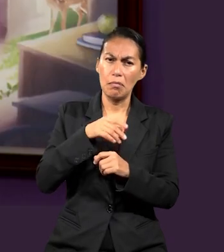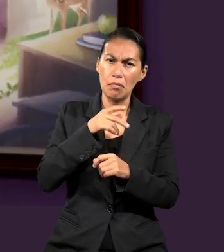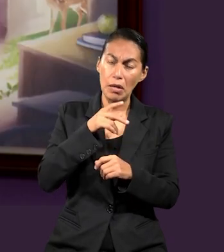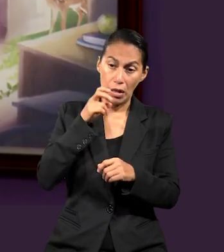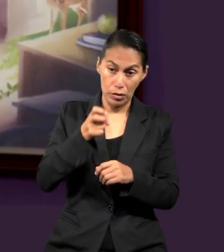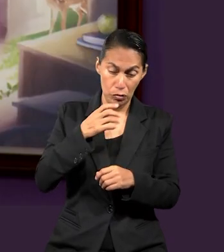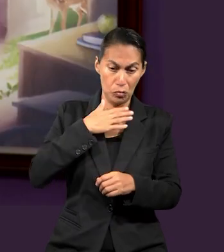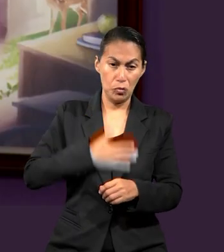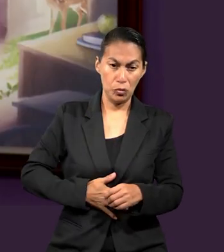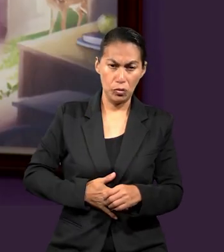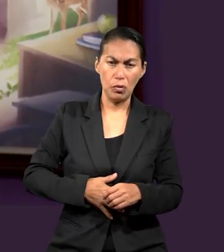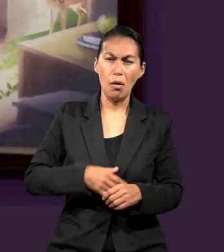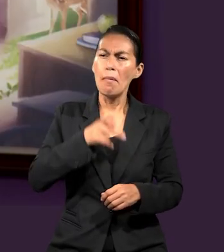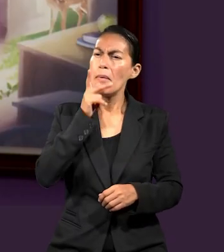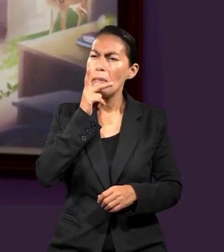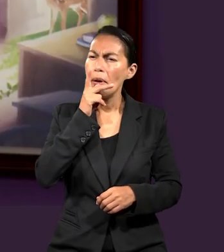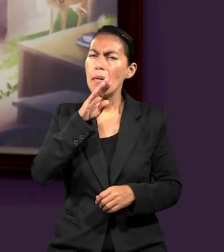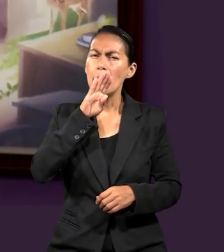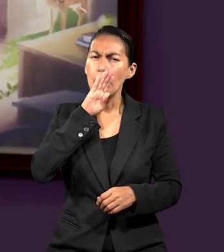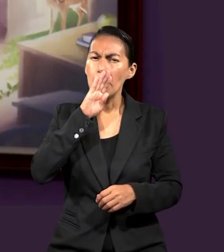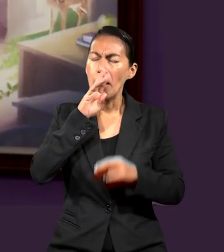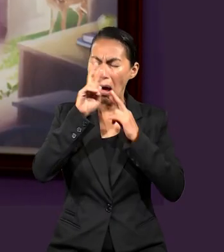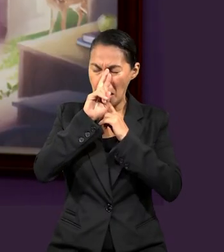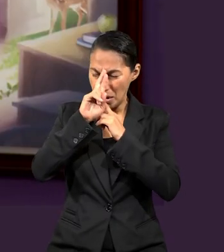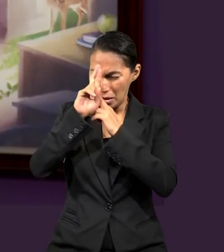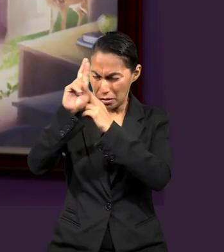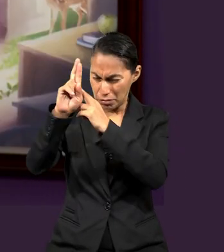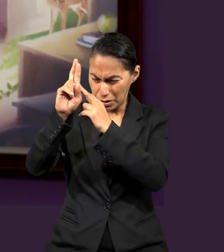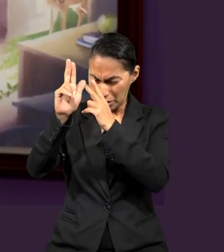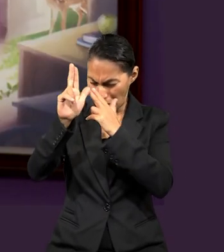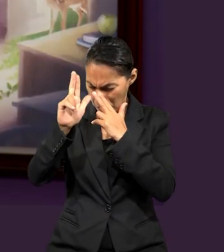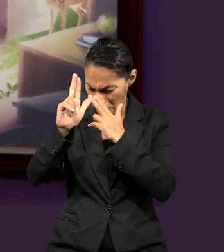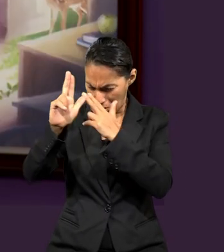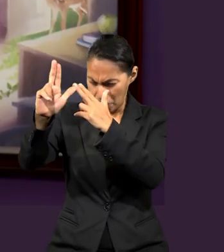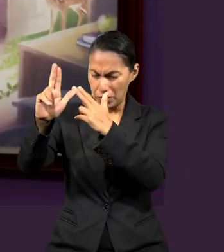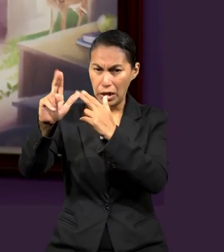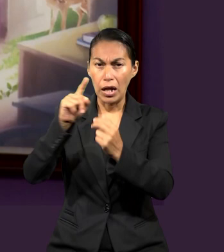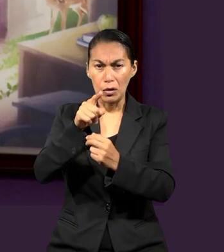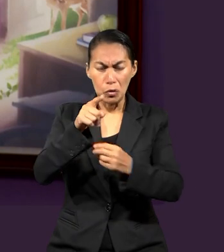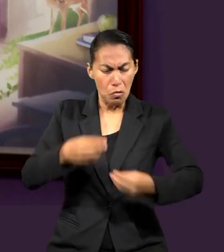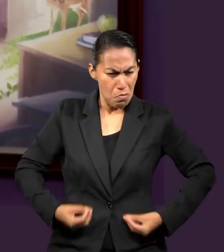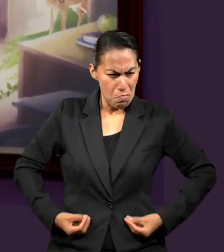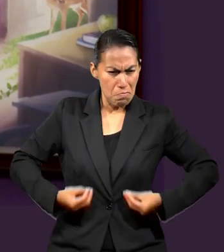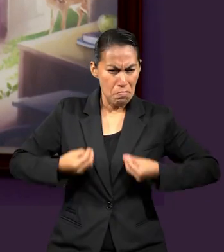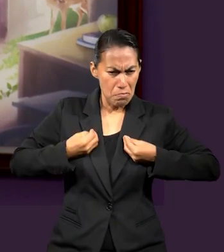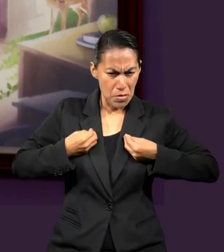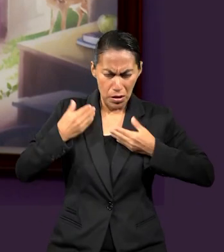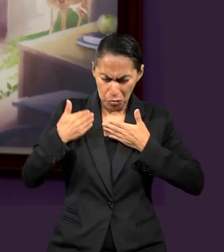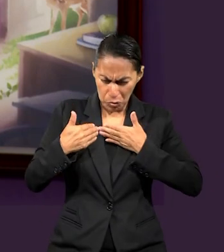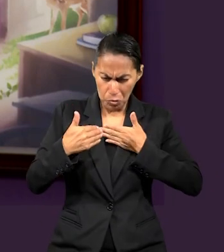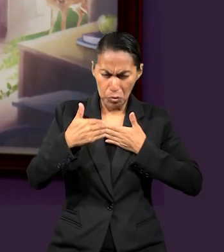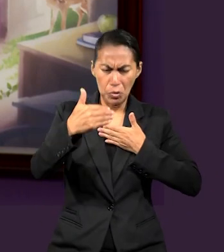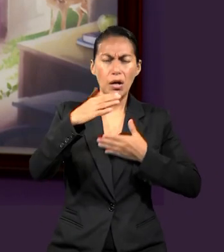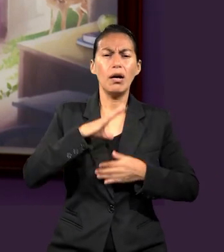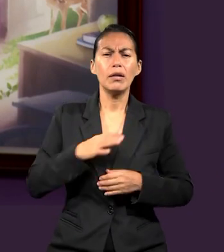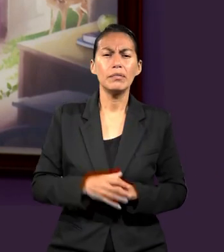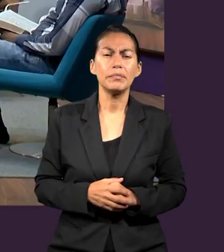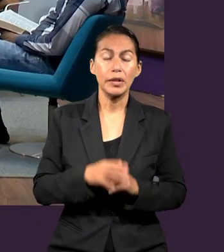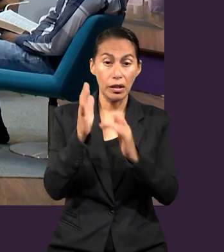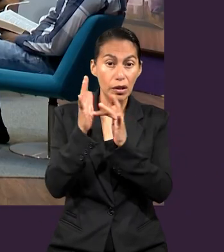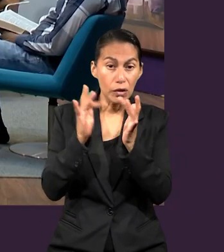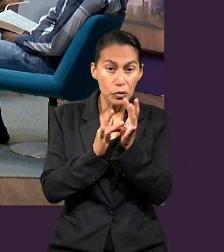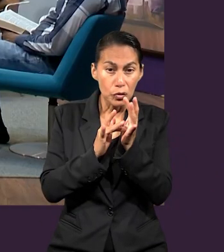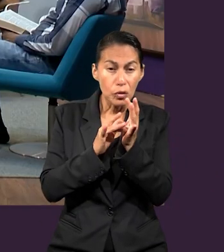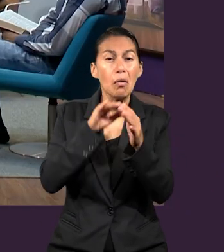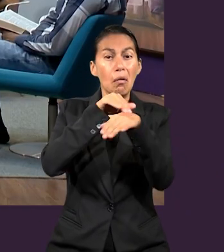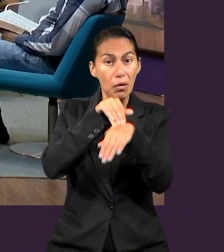va acompañado de la recompensa, para que te vaya bien y tengas larga vida sobre la tierra. Y él lo hizo. O sea, él obedeció